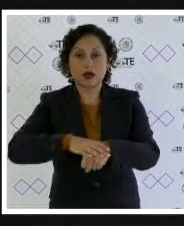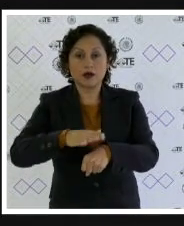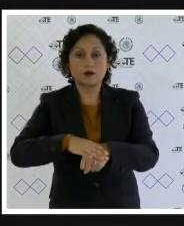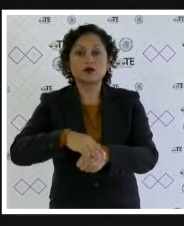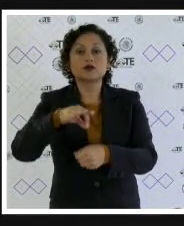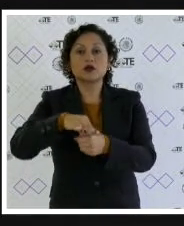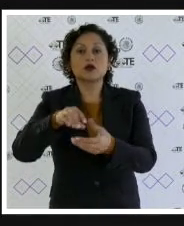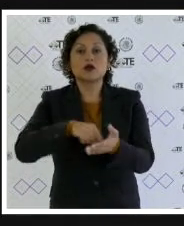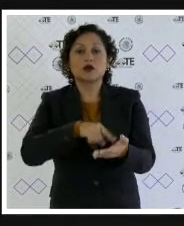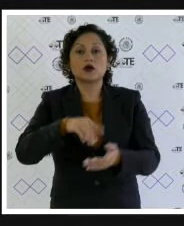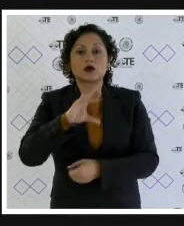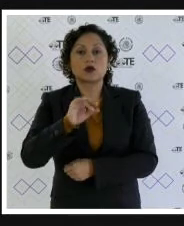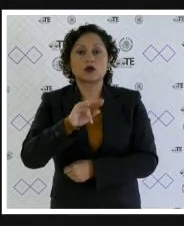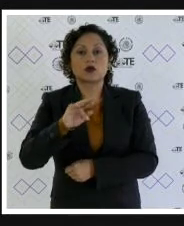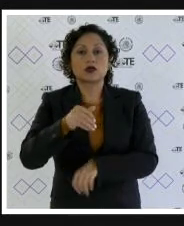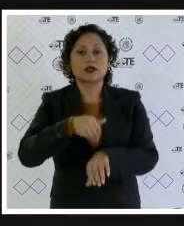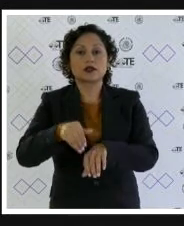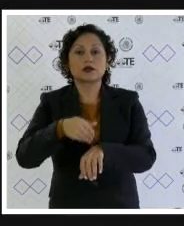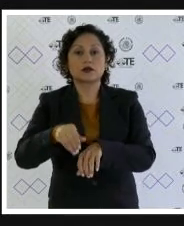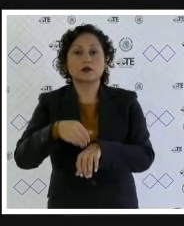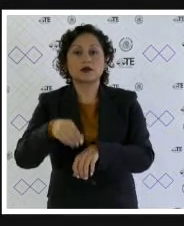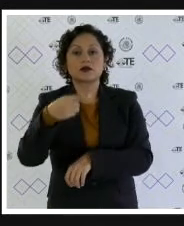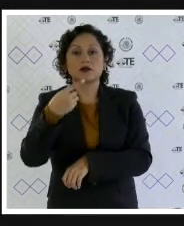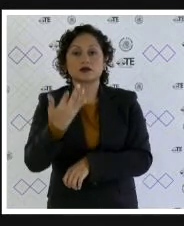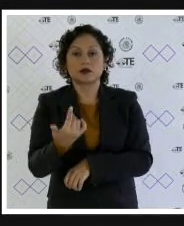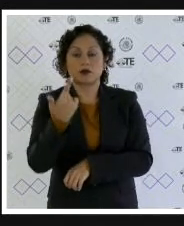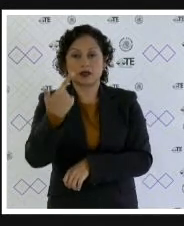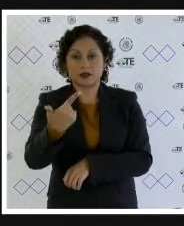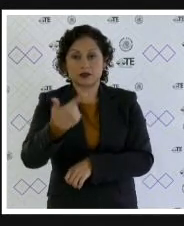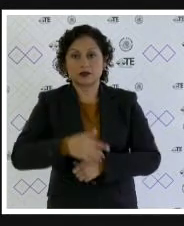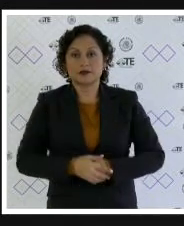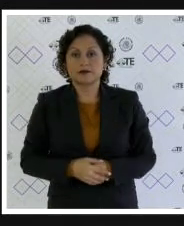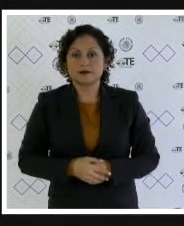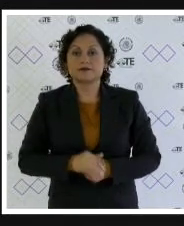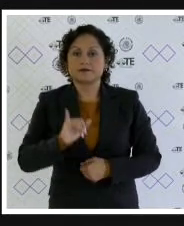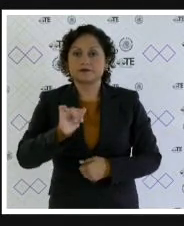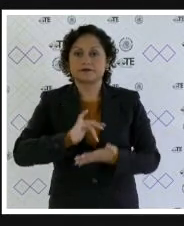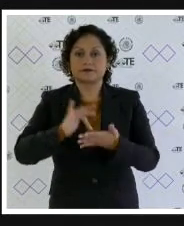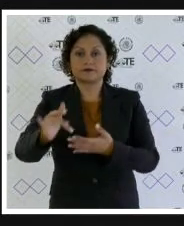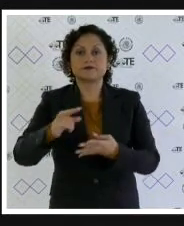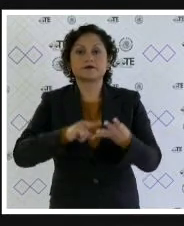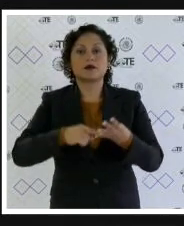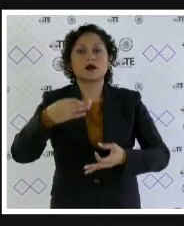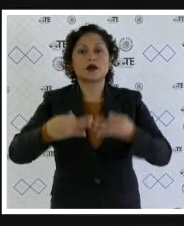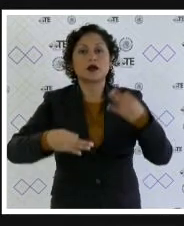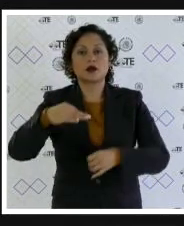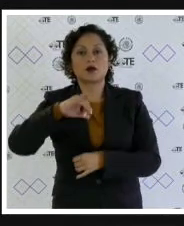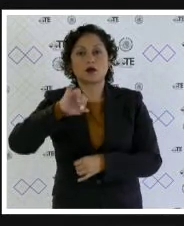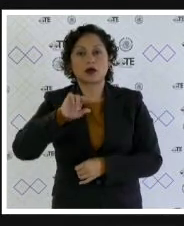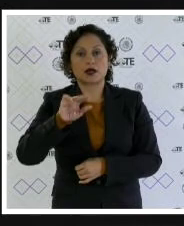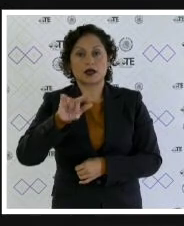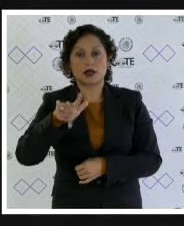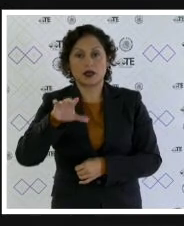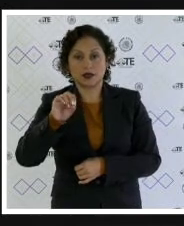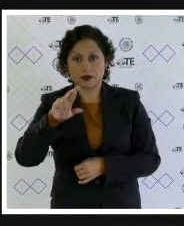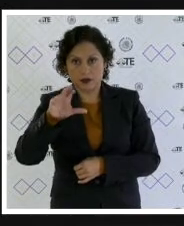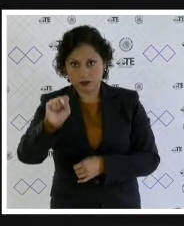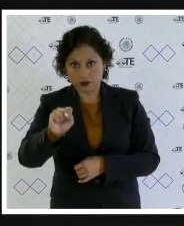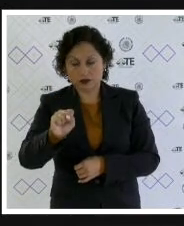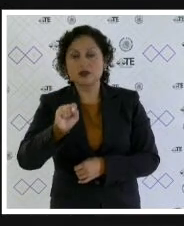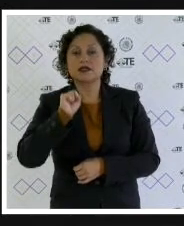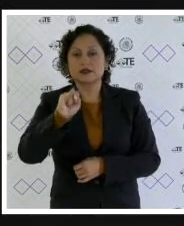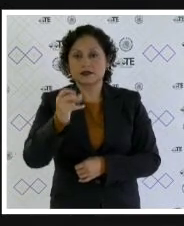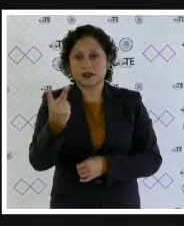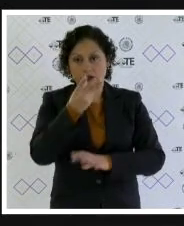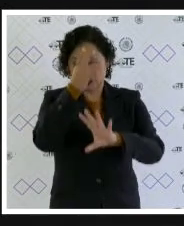concurrente en el juicio de la ciudadanía 57 gracias muchas gracias magistrado juan carlos sánchez león gracias secretario a favor de